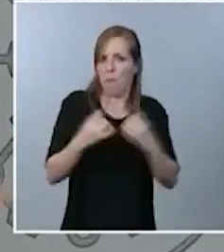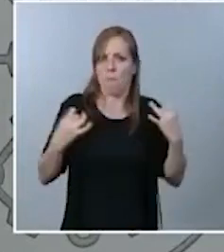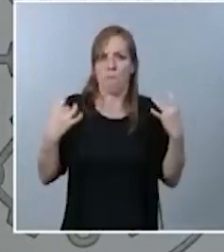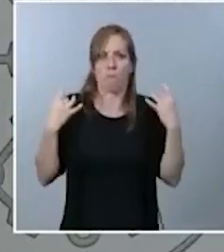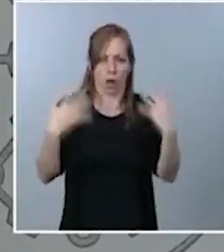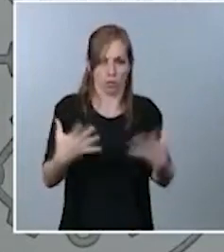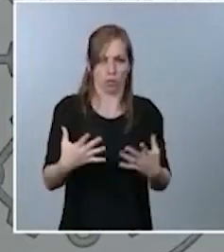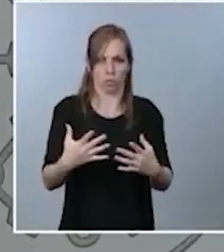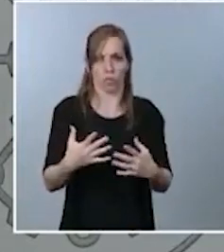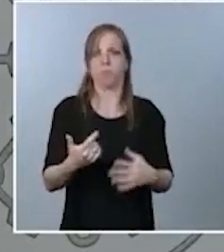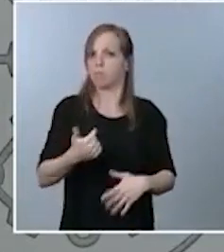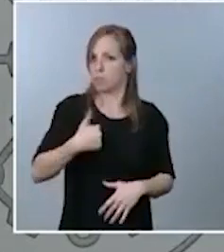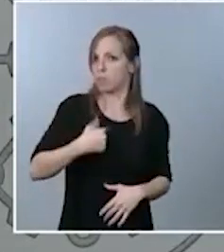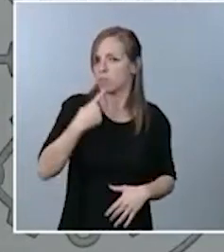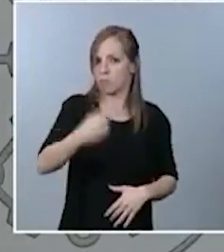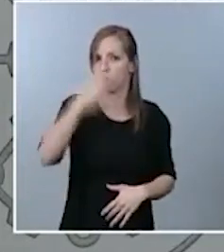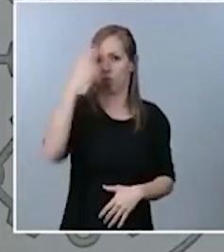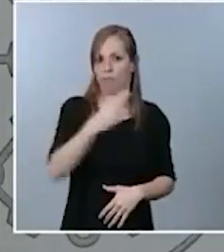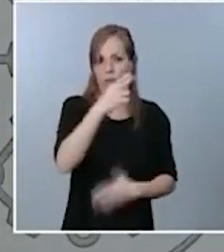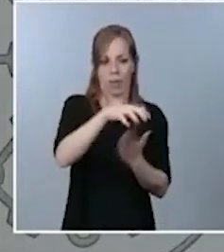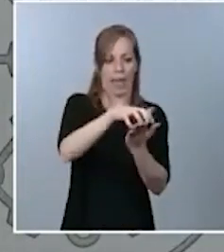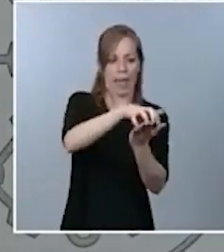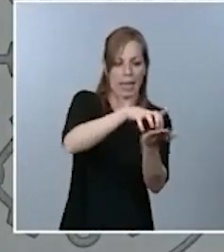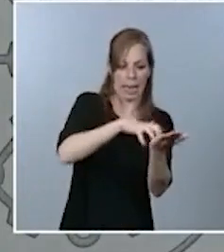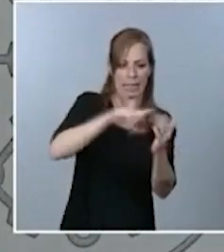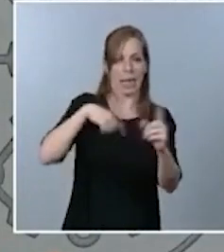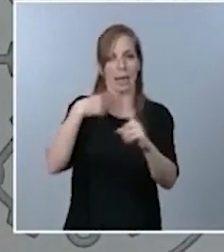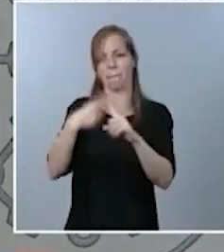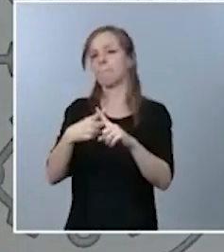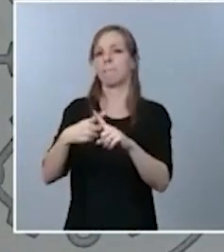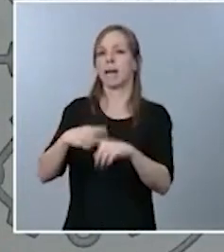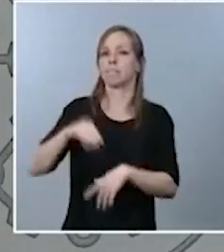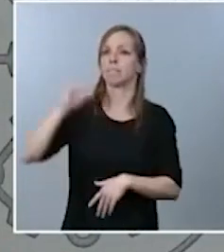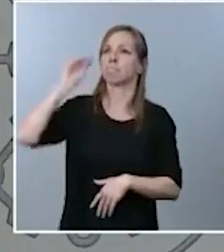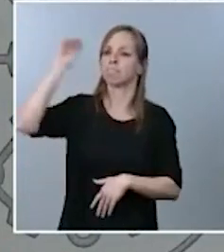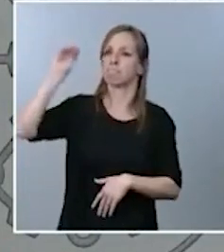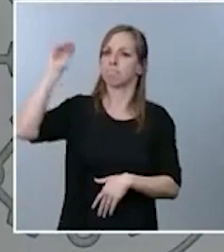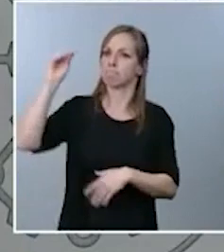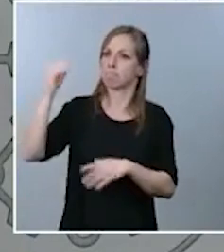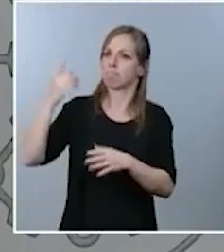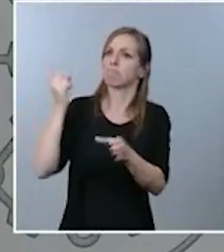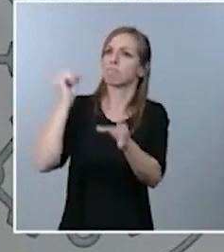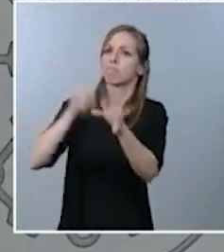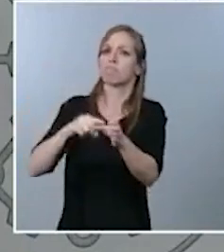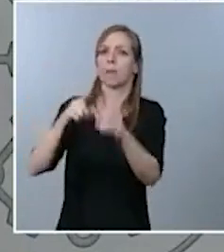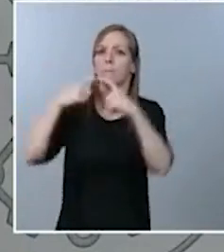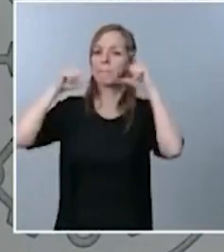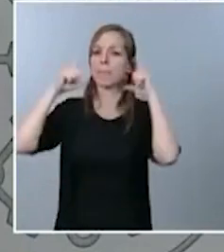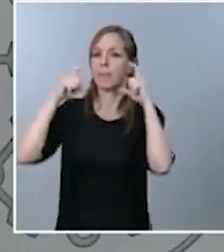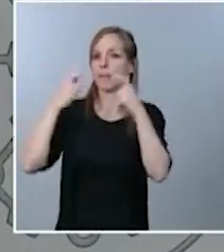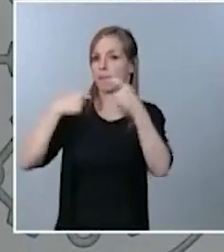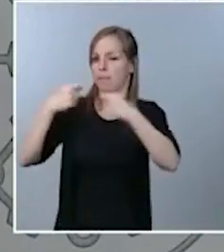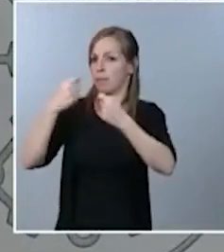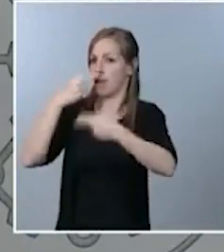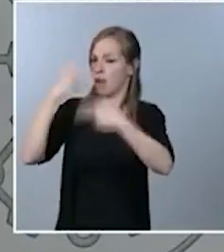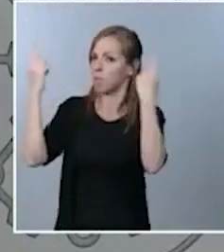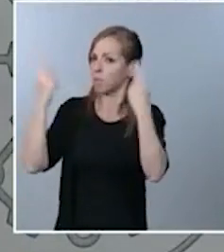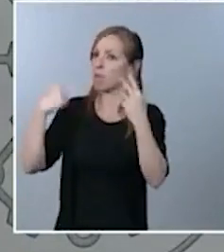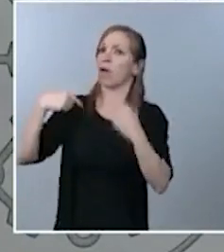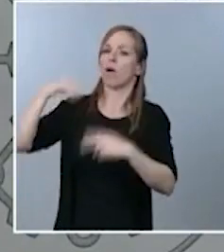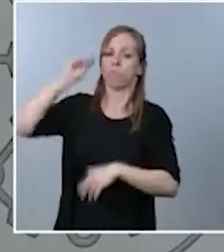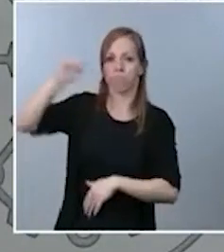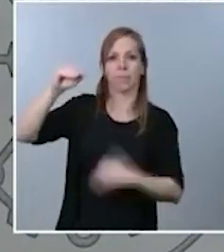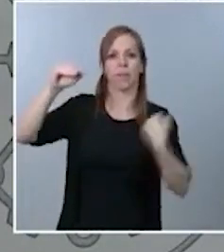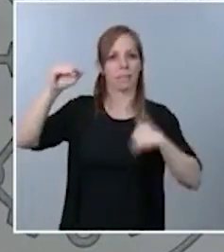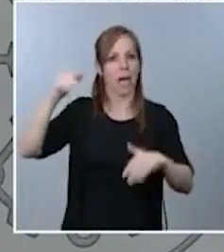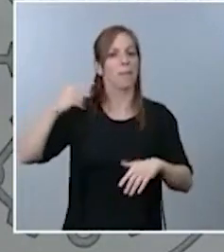puedo confirmar que la carta y la petición de incorporación en la directiva ya se ha mandado a Europa, pero que estaremos en paralelo bajando el precio a